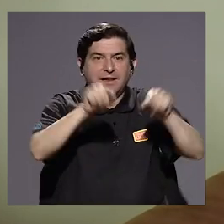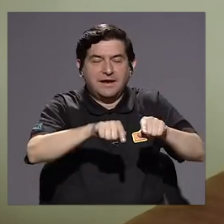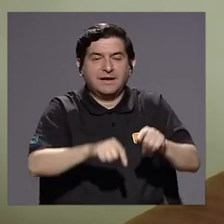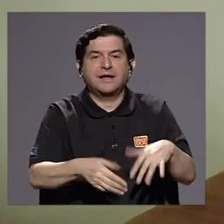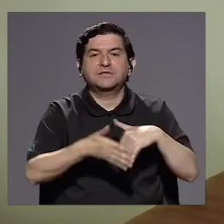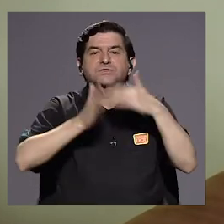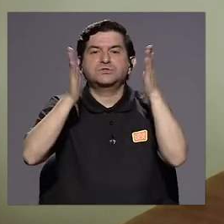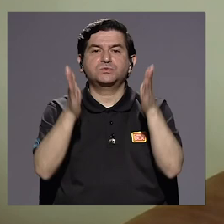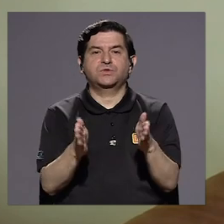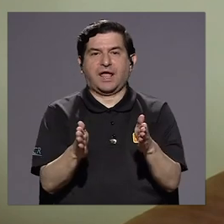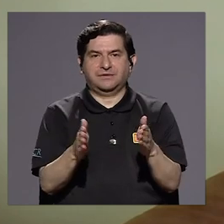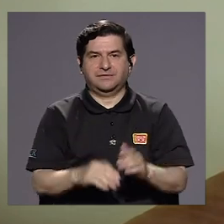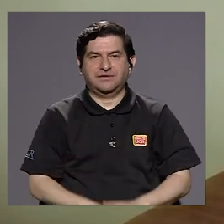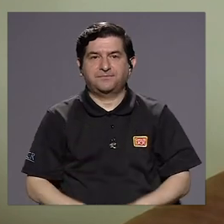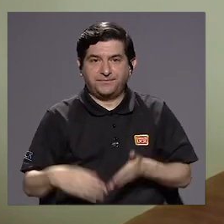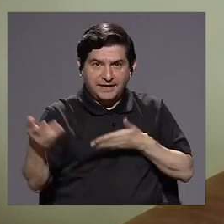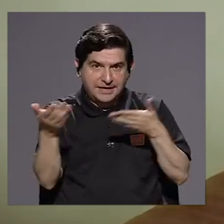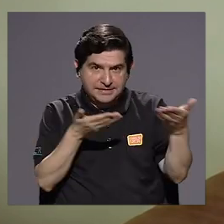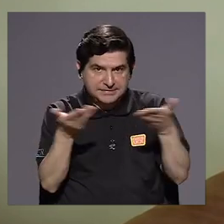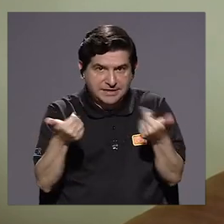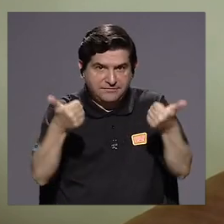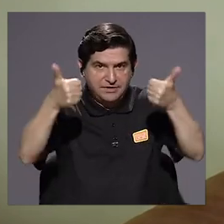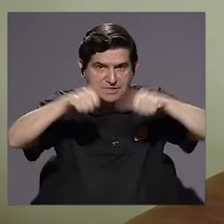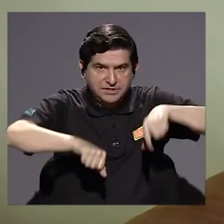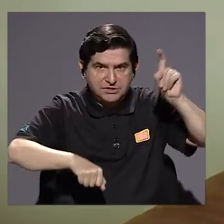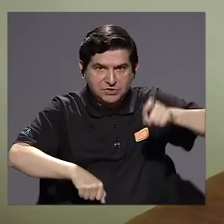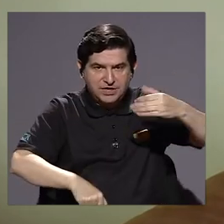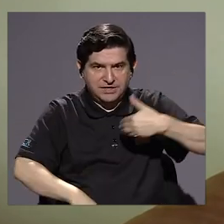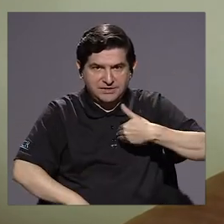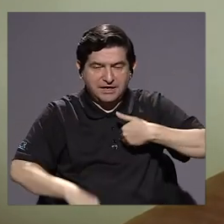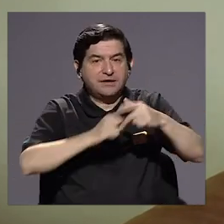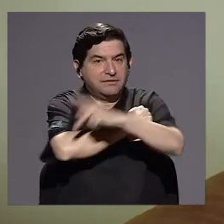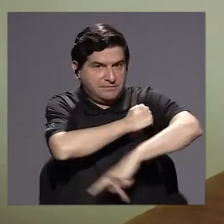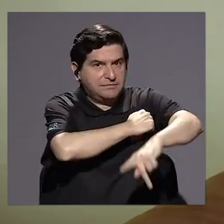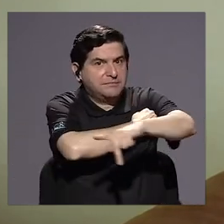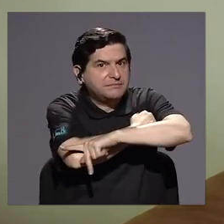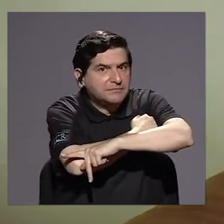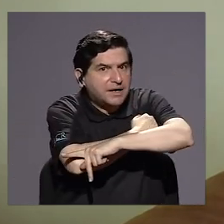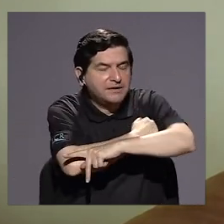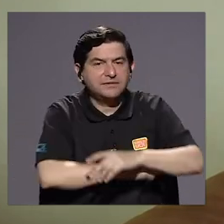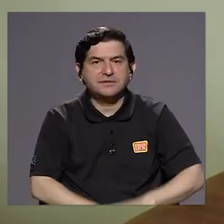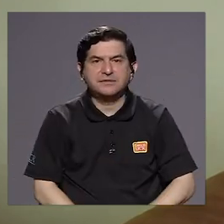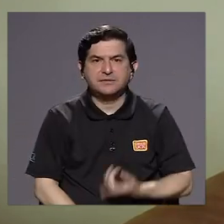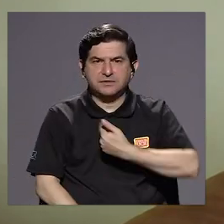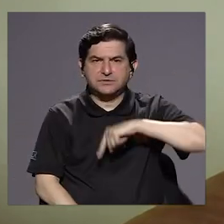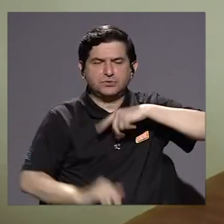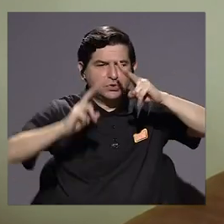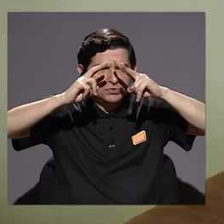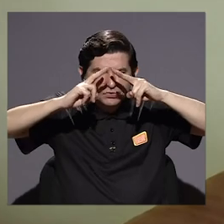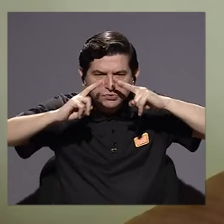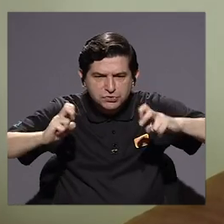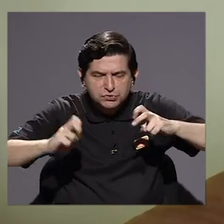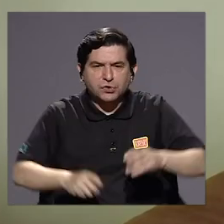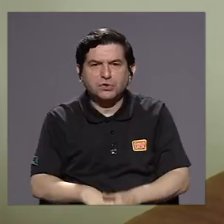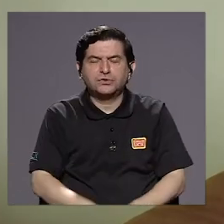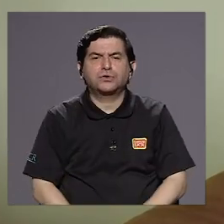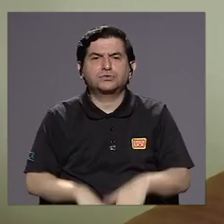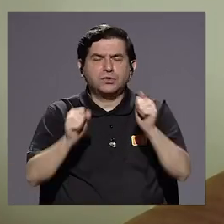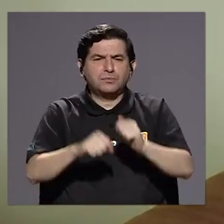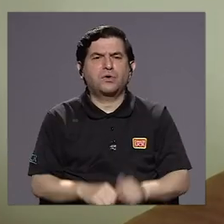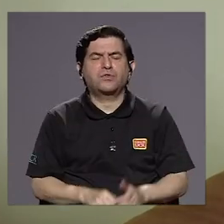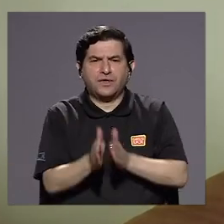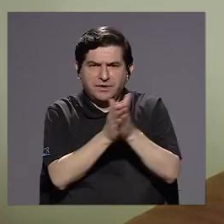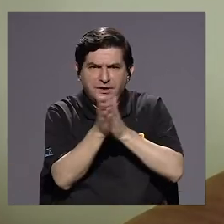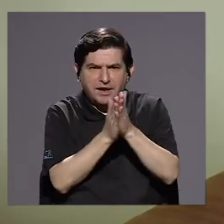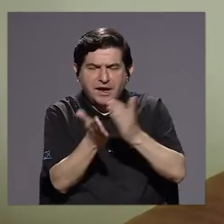persona estudiante. Entonces los servicios se dan de acuerdo a las entidades que tiene el país. Y hemos hecho una revisión para optimizar el recurso.